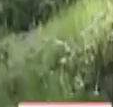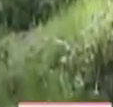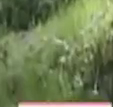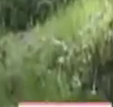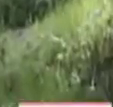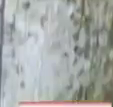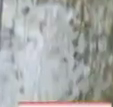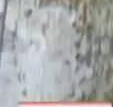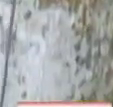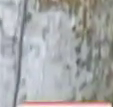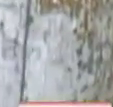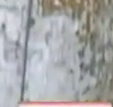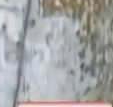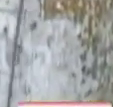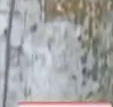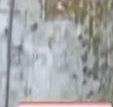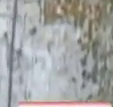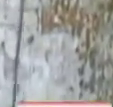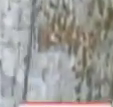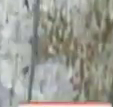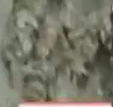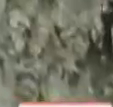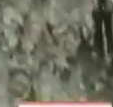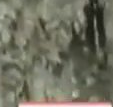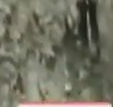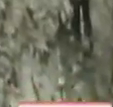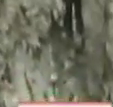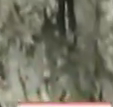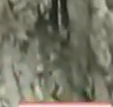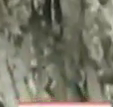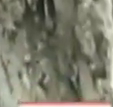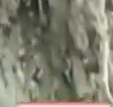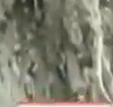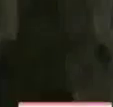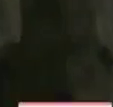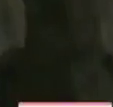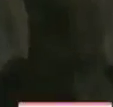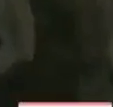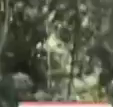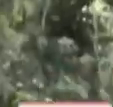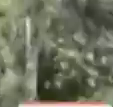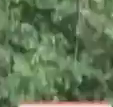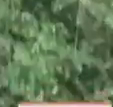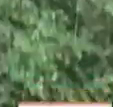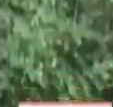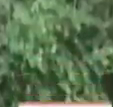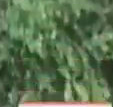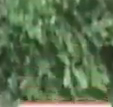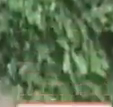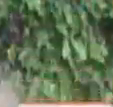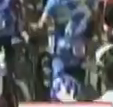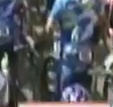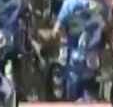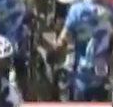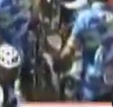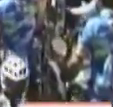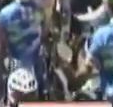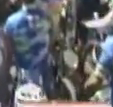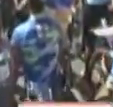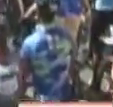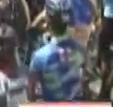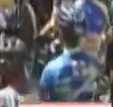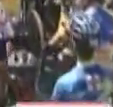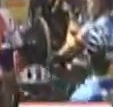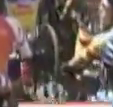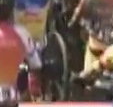como también la promoción de los deportes de riesgo controlado Como la escalada diurna y nocturna Senderos aéreos y la vuelta